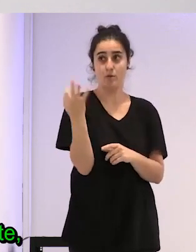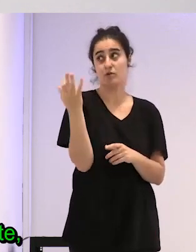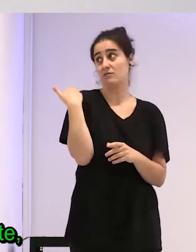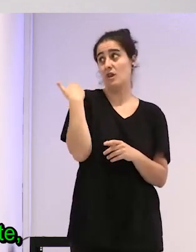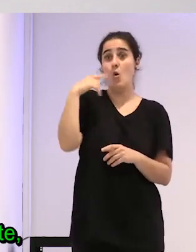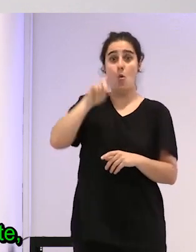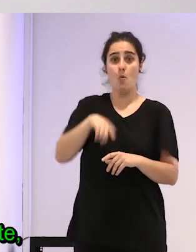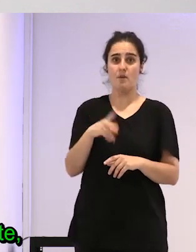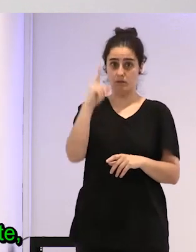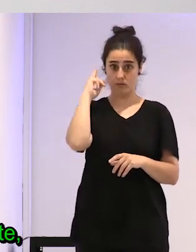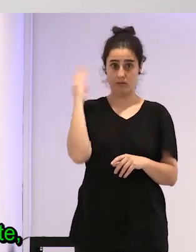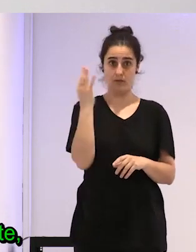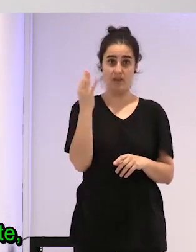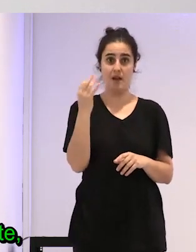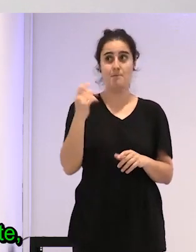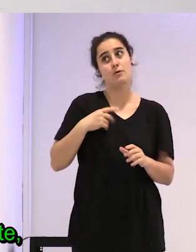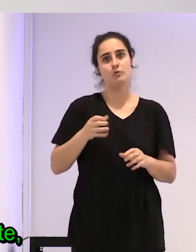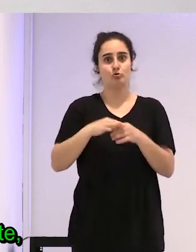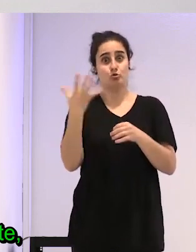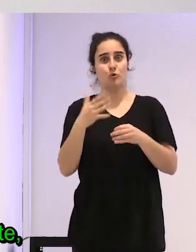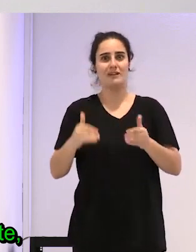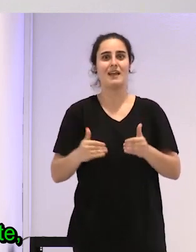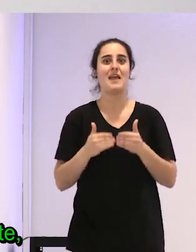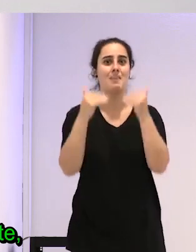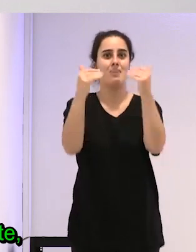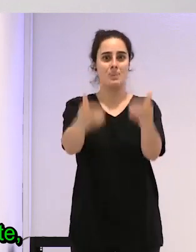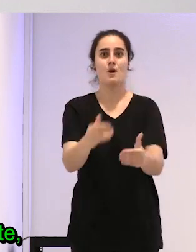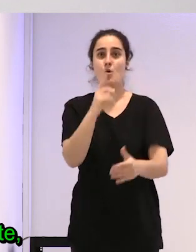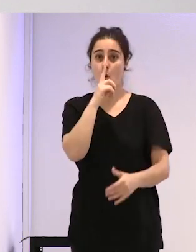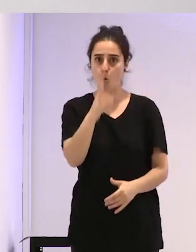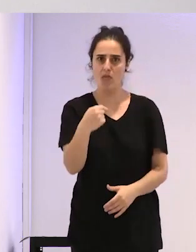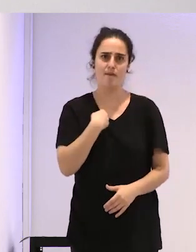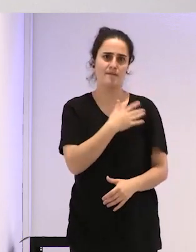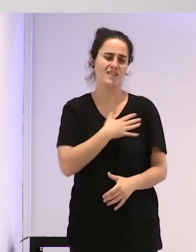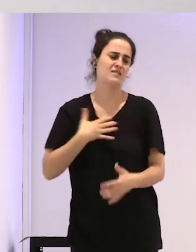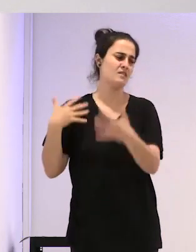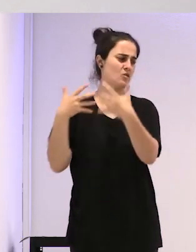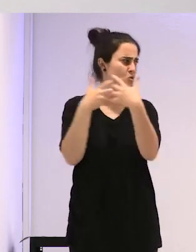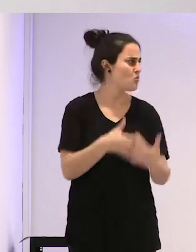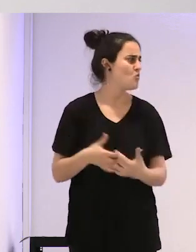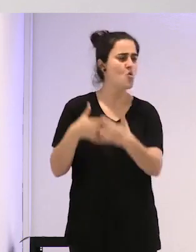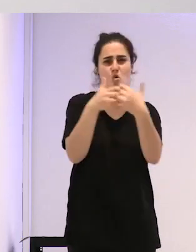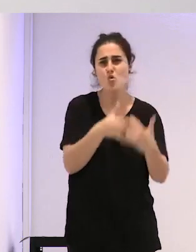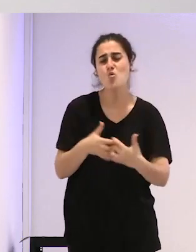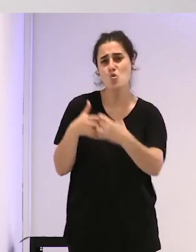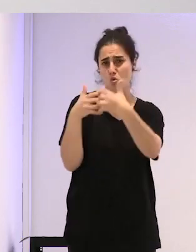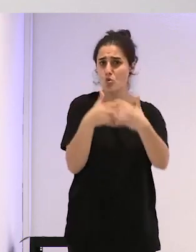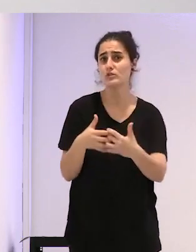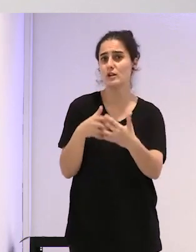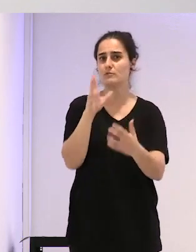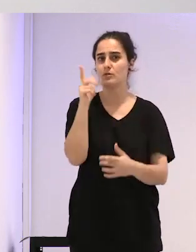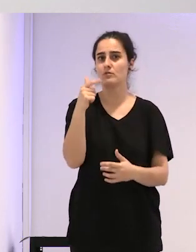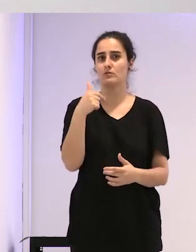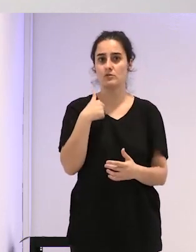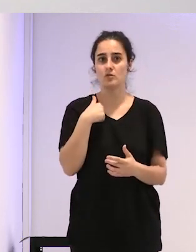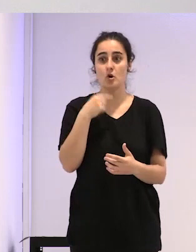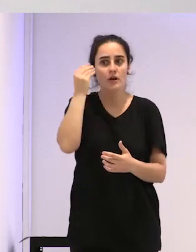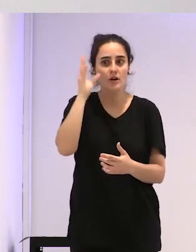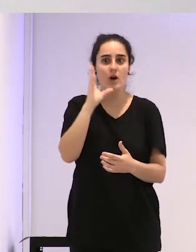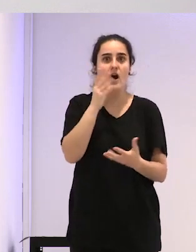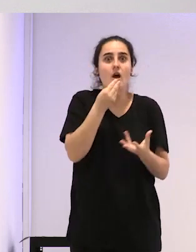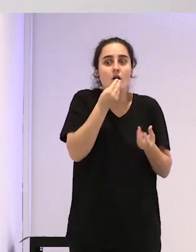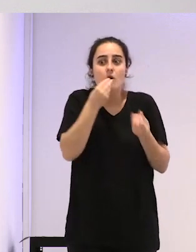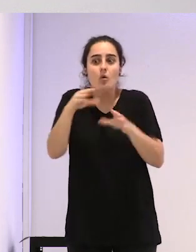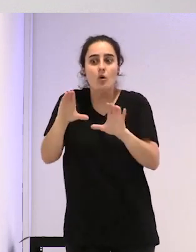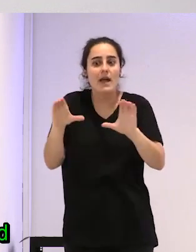pero me han prolongado afortunadamente, ¿no? y ahí estaremos luchando y además ahora he dejado un equipo, dejaré un equipo que yo pienso que